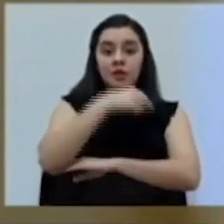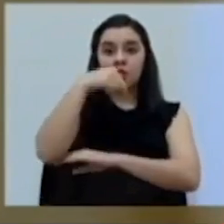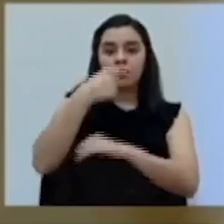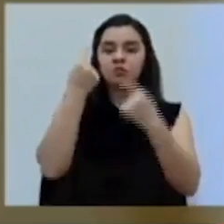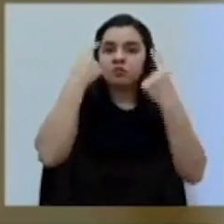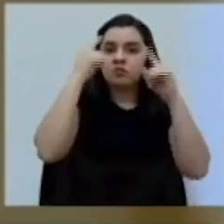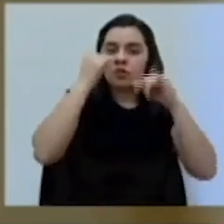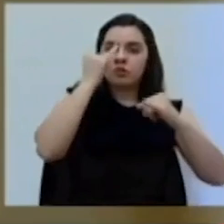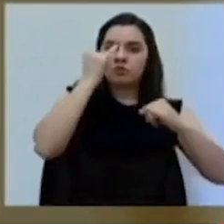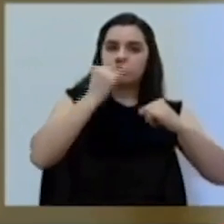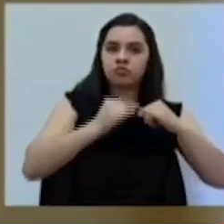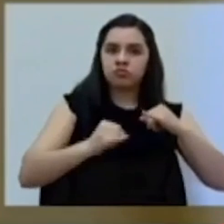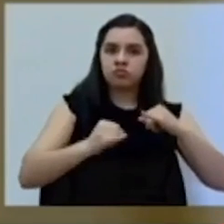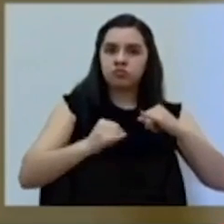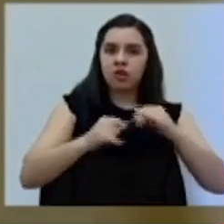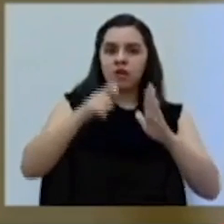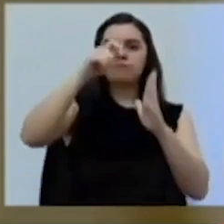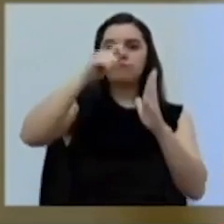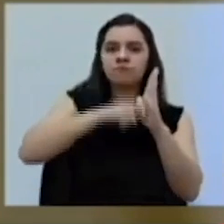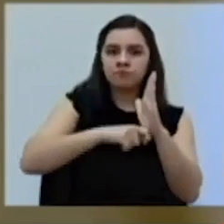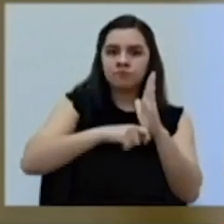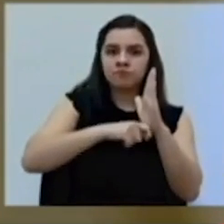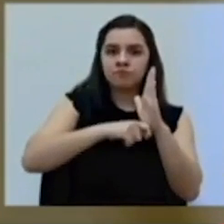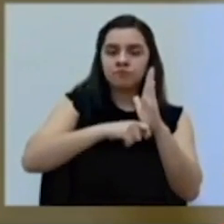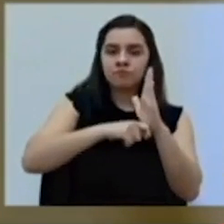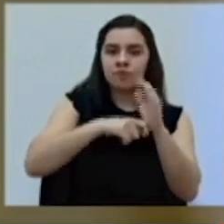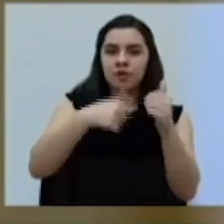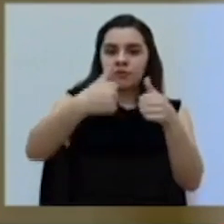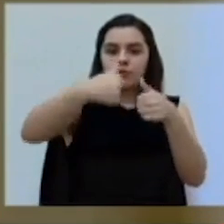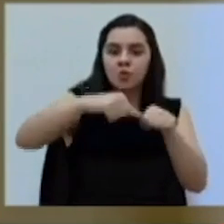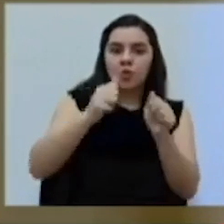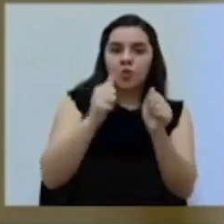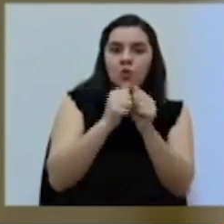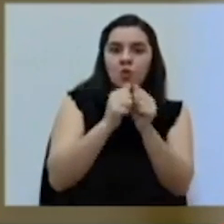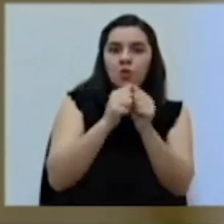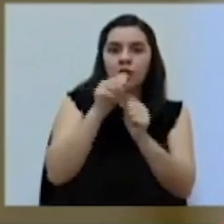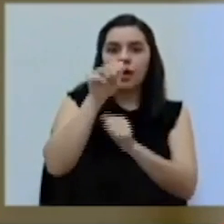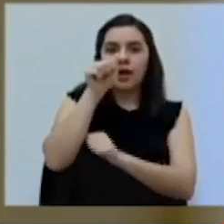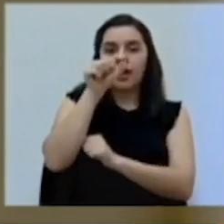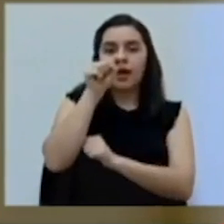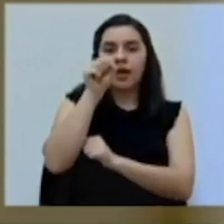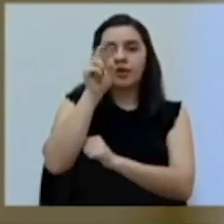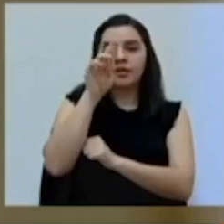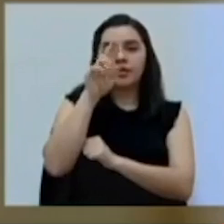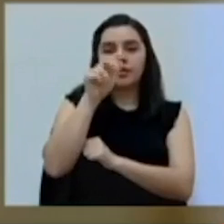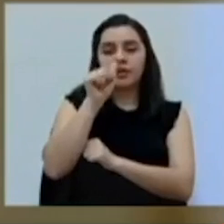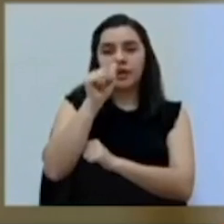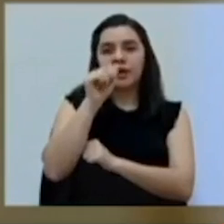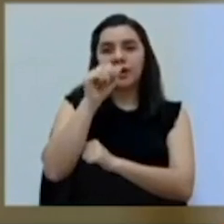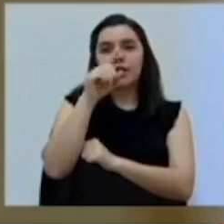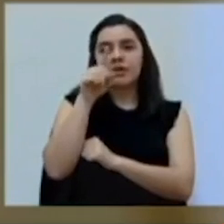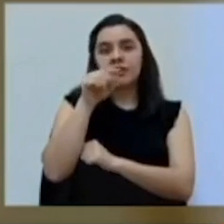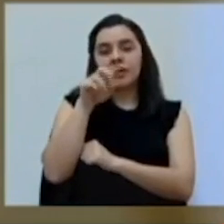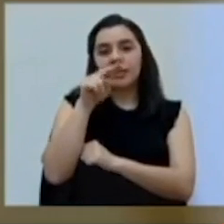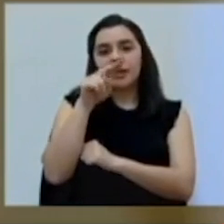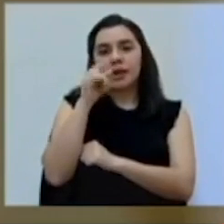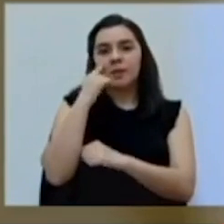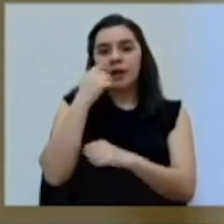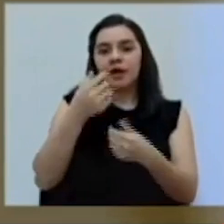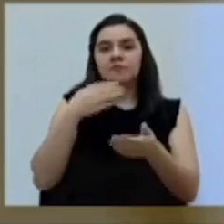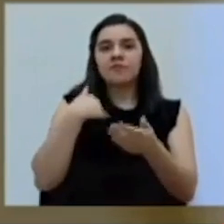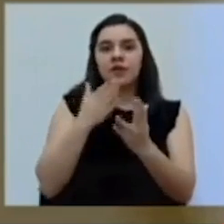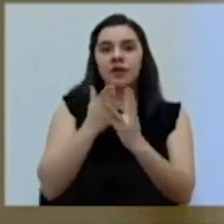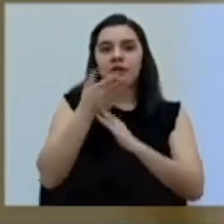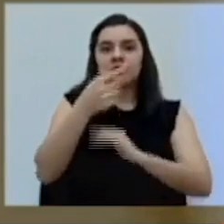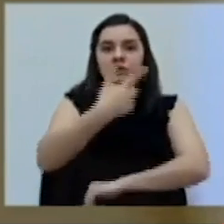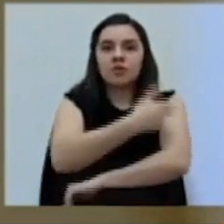logramos finalizar la firma del convenio con AstraZeneca para tener acceso a su vacuna, que fue